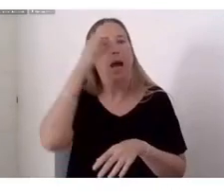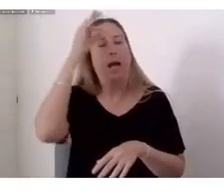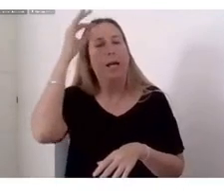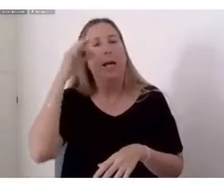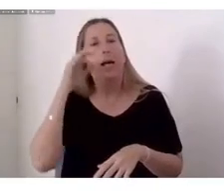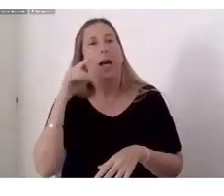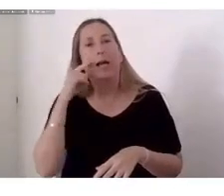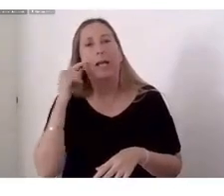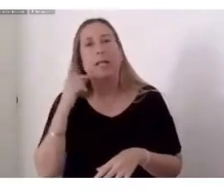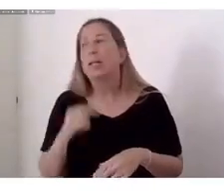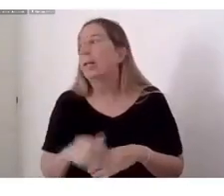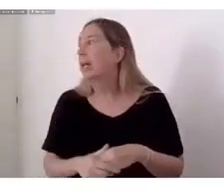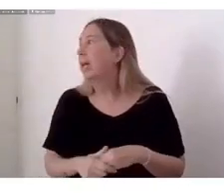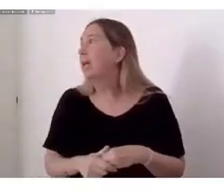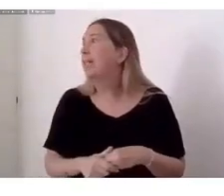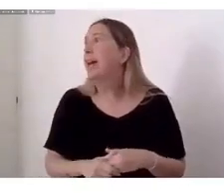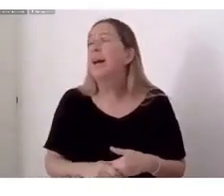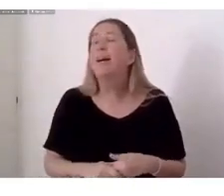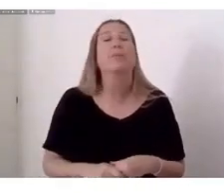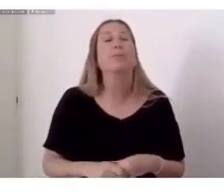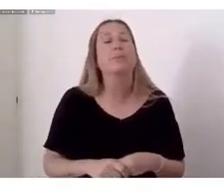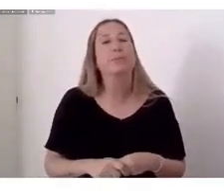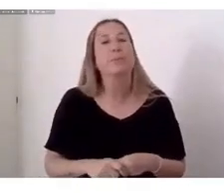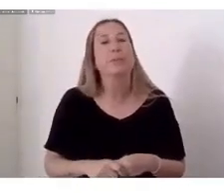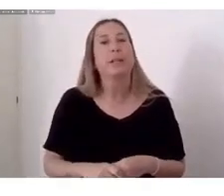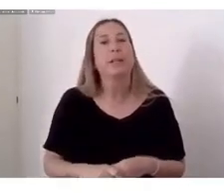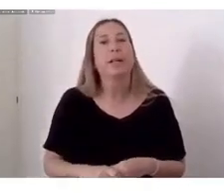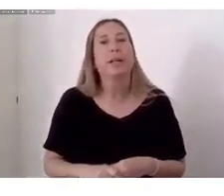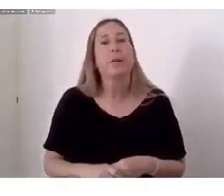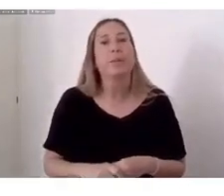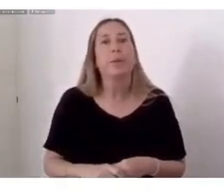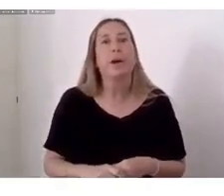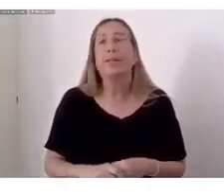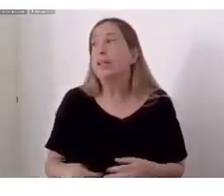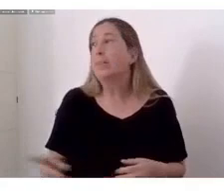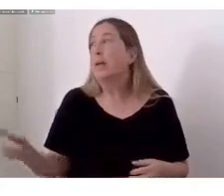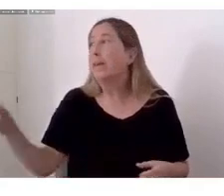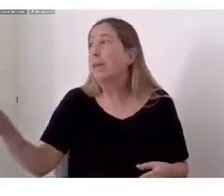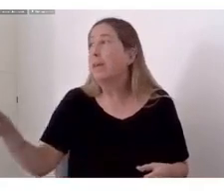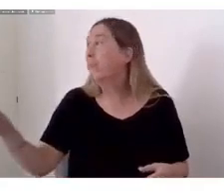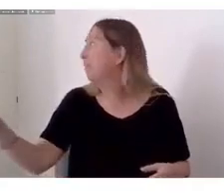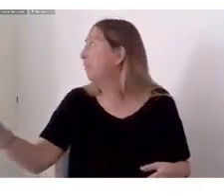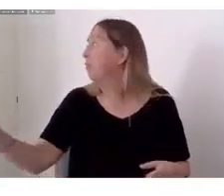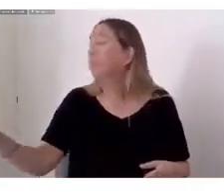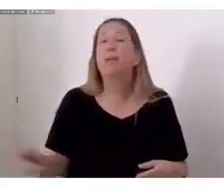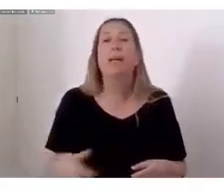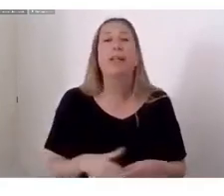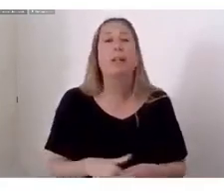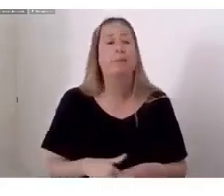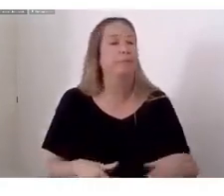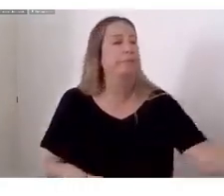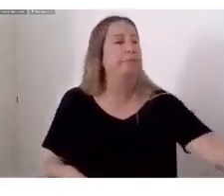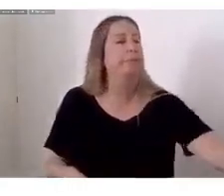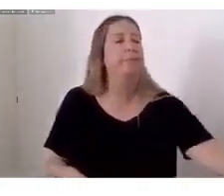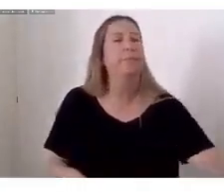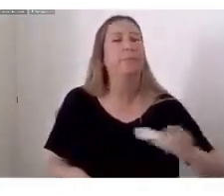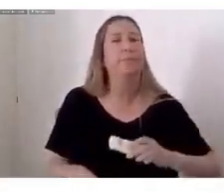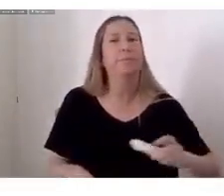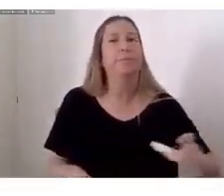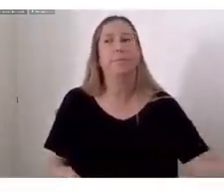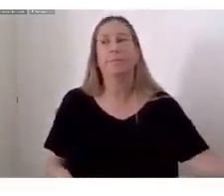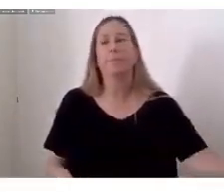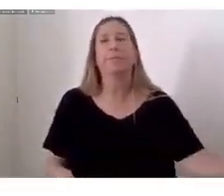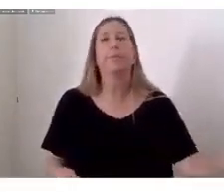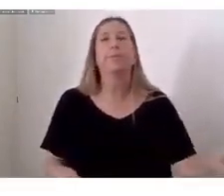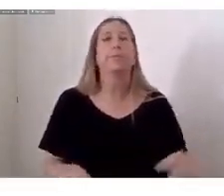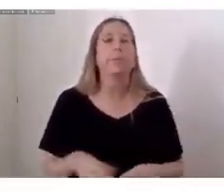Sobre todo Porque hay algo que La industria cultural A veces nos deja fuera Es a las maricas A las tortas A las